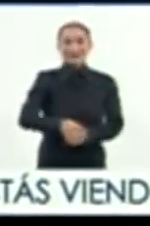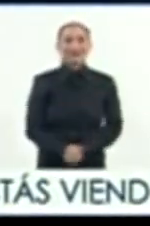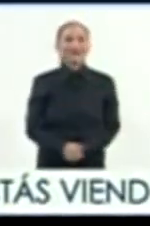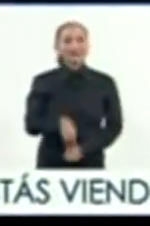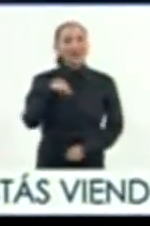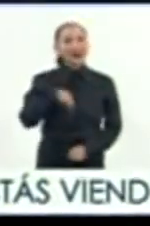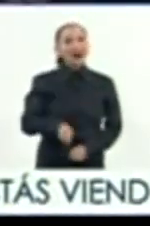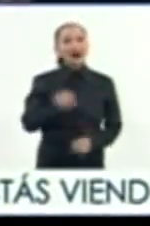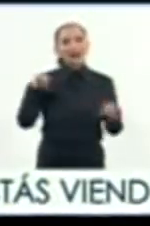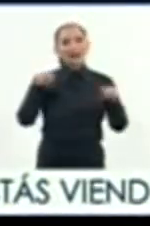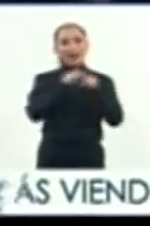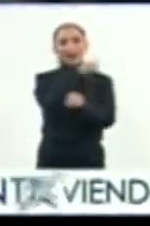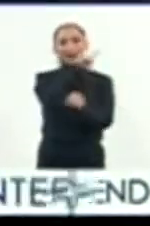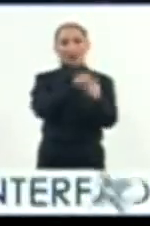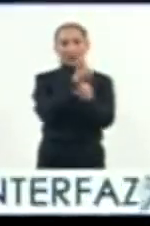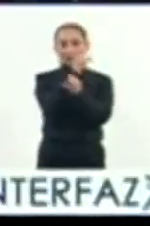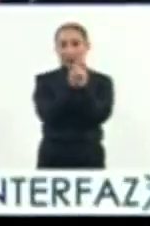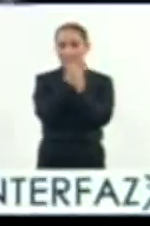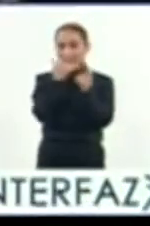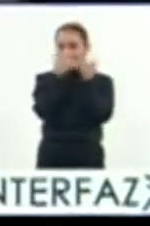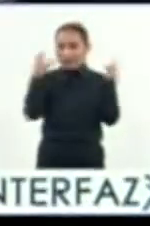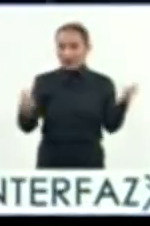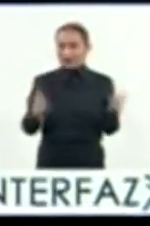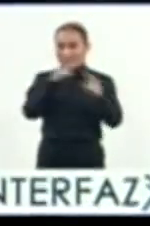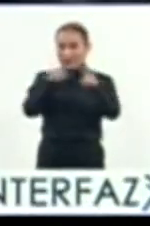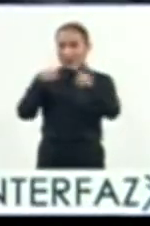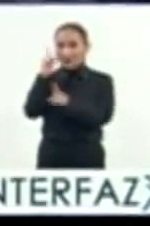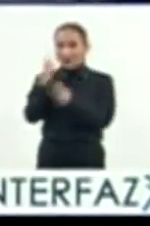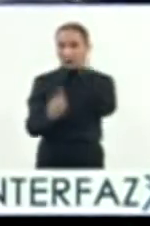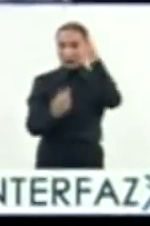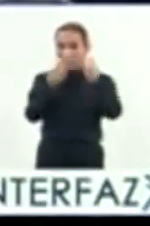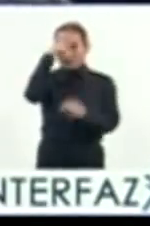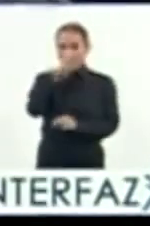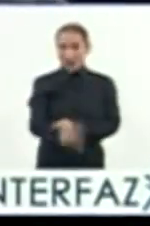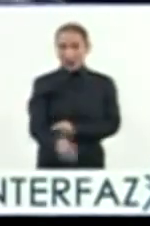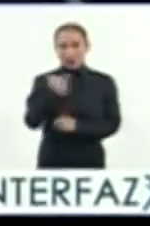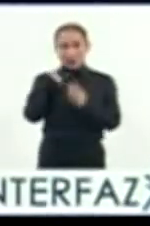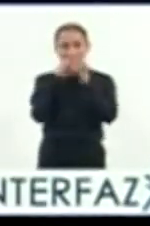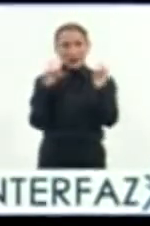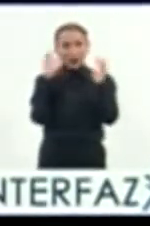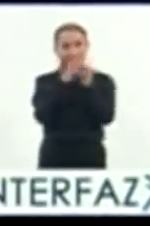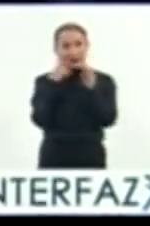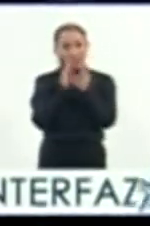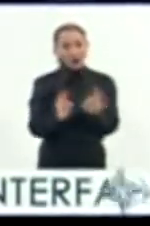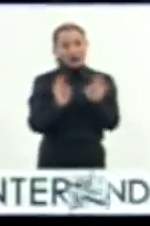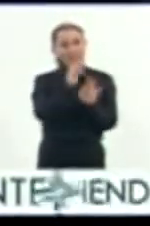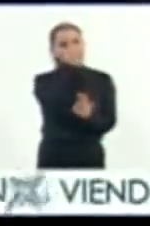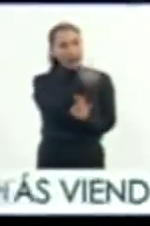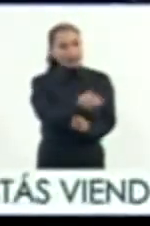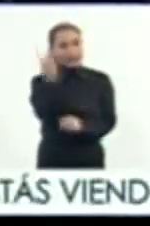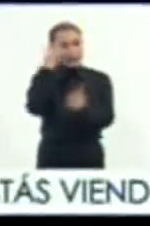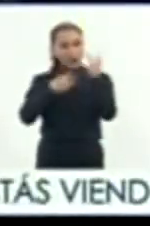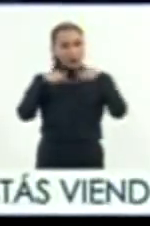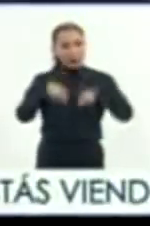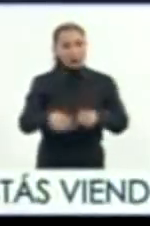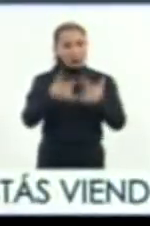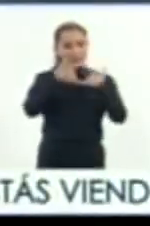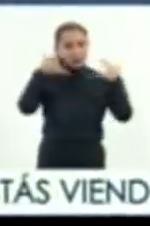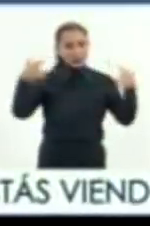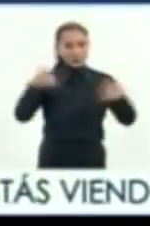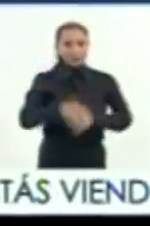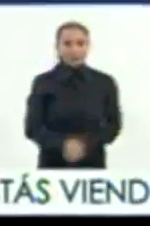y el Instituto Nacional de Estudios Históricos de las Revoluciones de México nos explica la importancia de este hecho histórico.